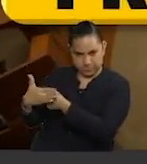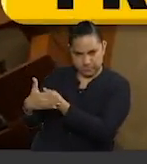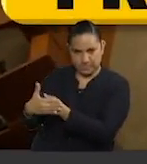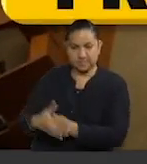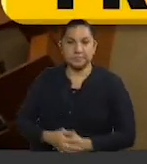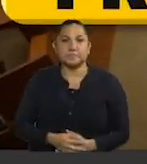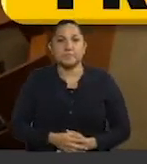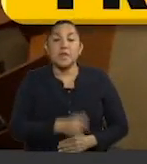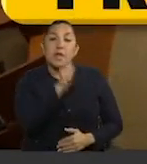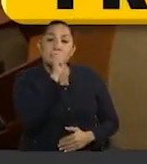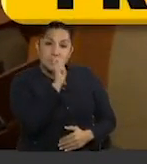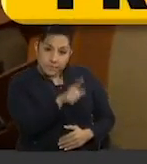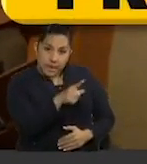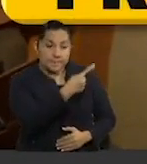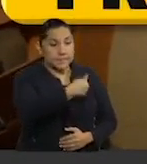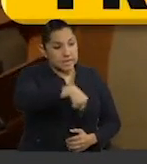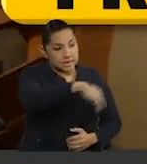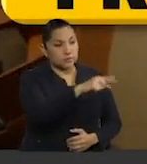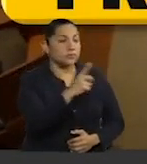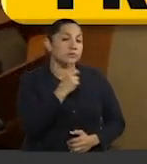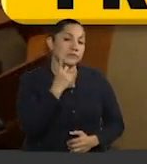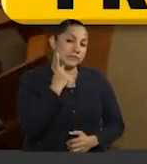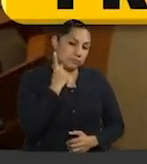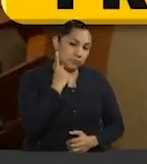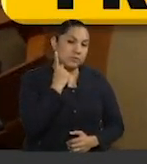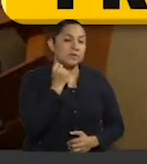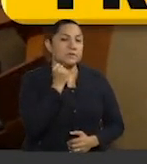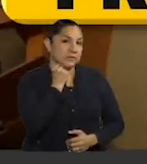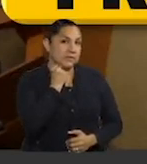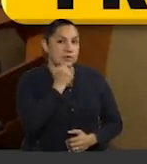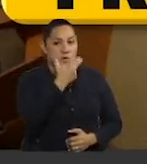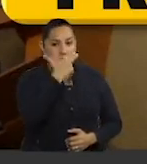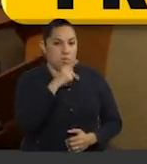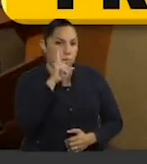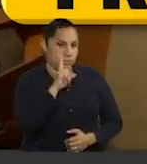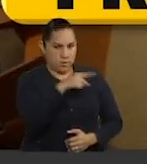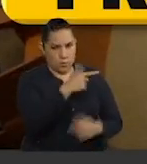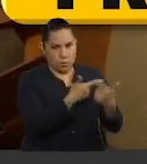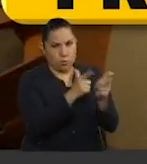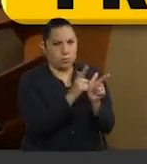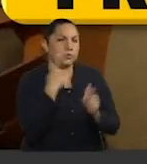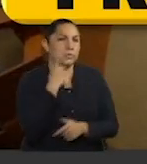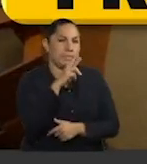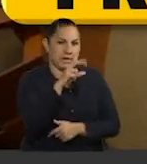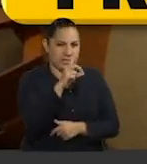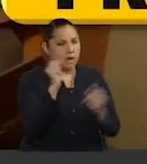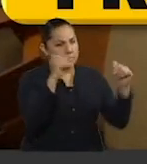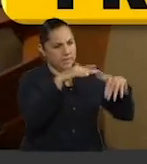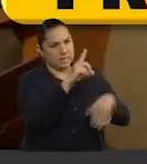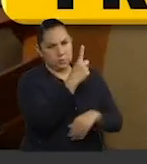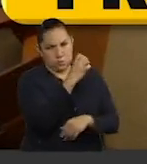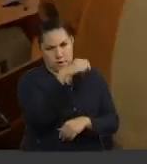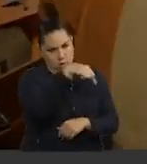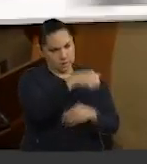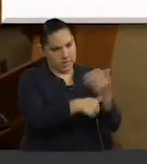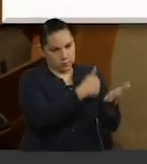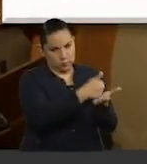De manera similar, las y los legisladores del PRD de ambas cámaras se van a reunir el 31 de enero en un hotel de la Ciudad de México.